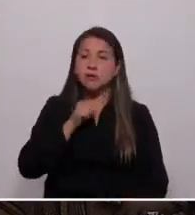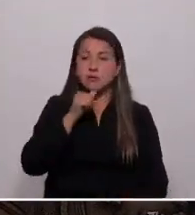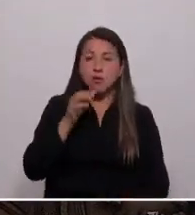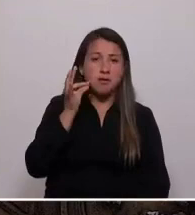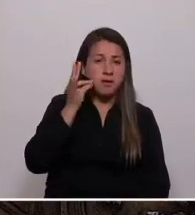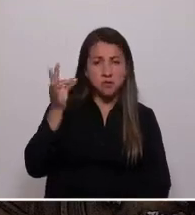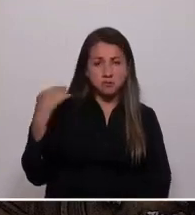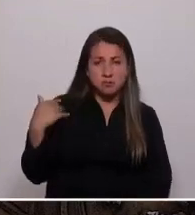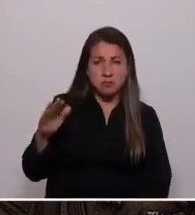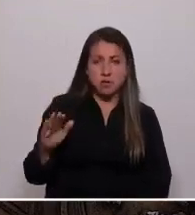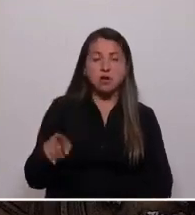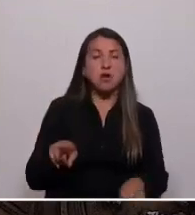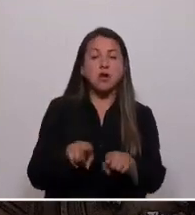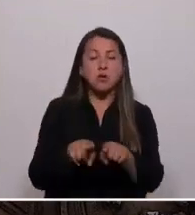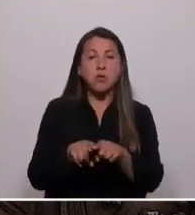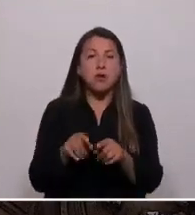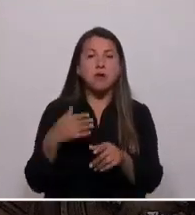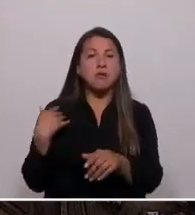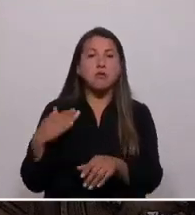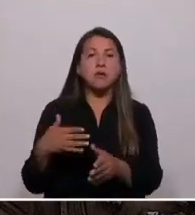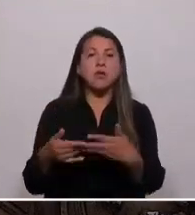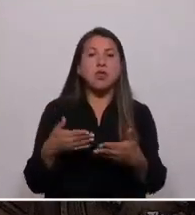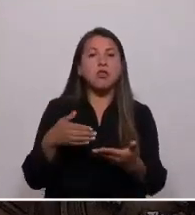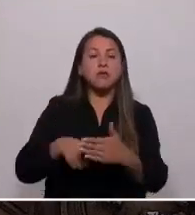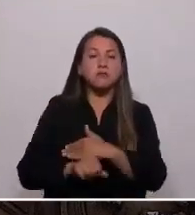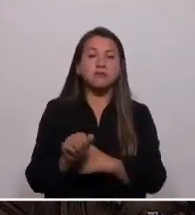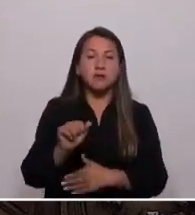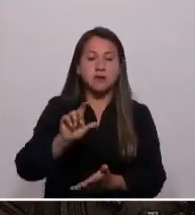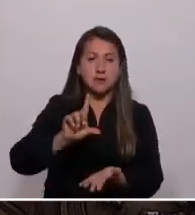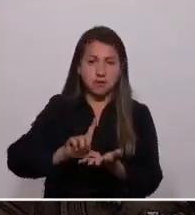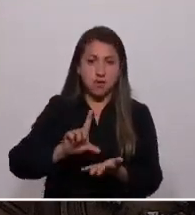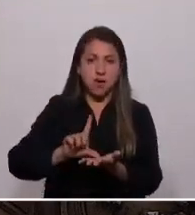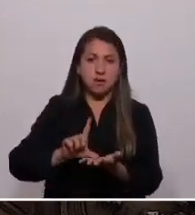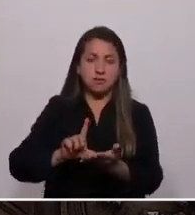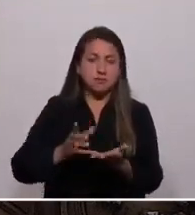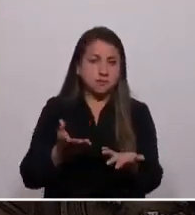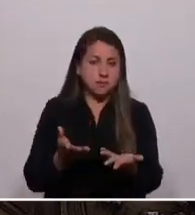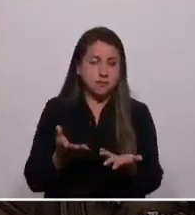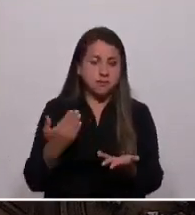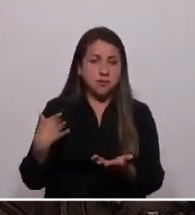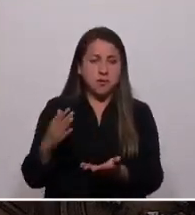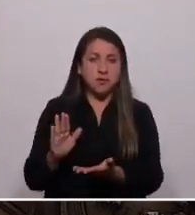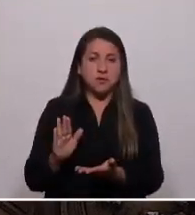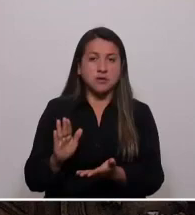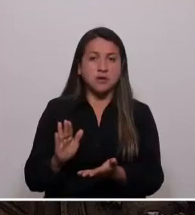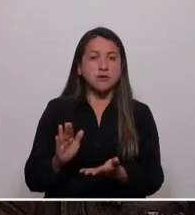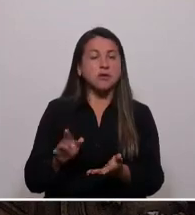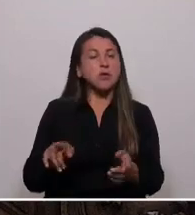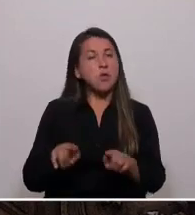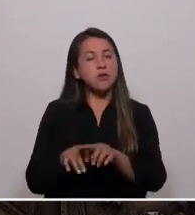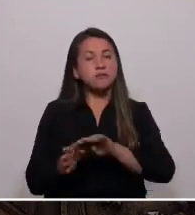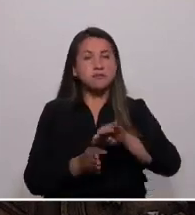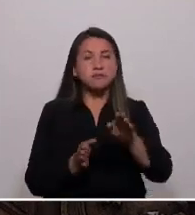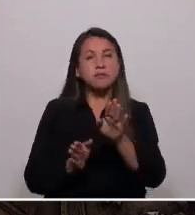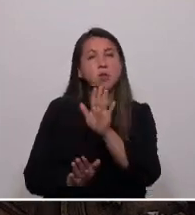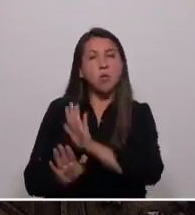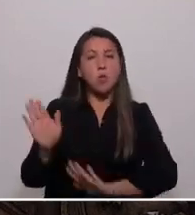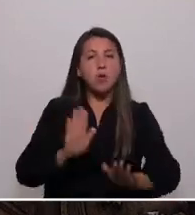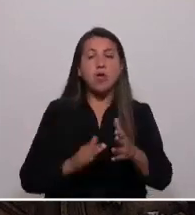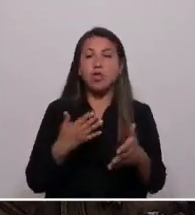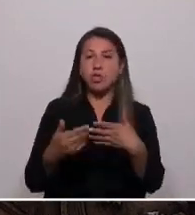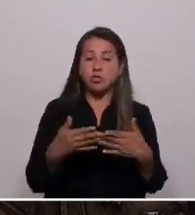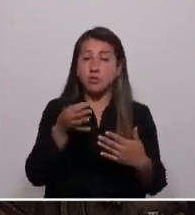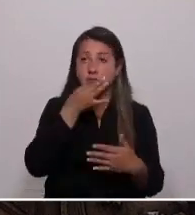y, por sobre todo, más allá del lugar donde vivan. Por otra parte, debemos proteger nuestra naturaleza en un